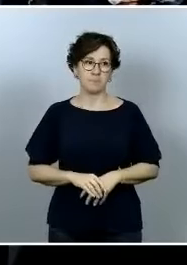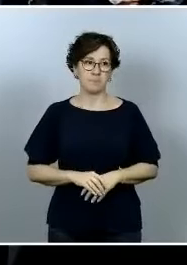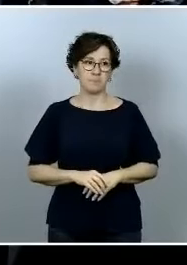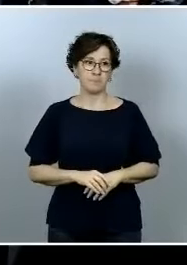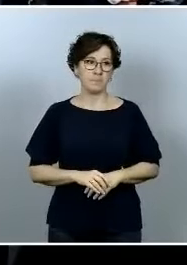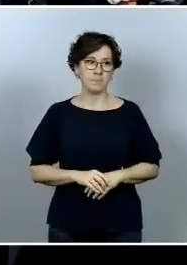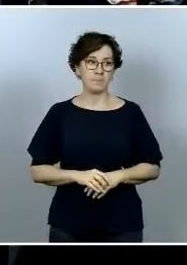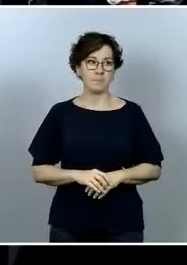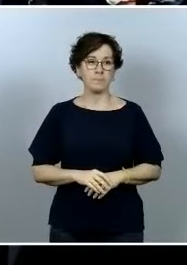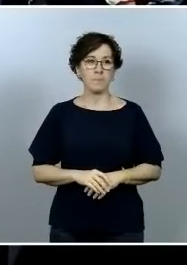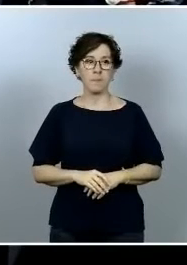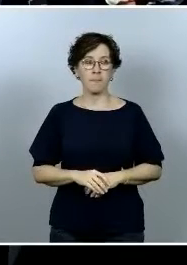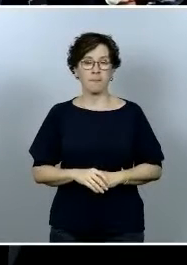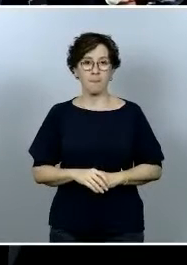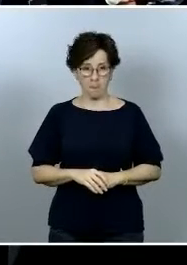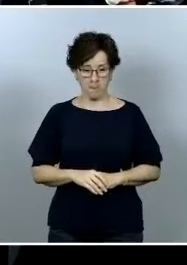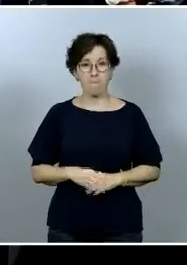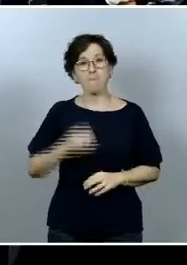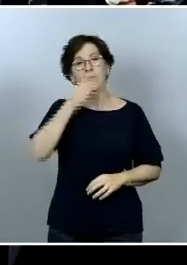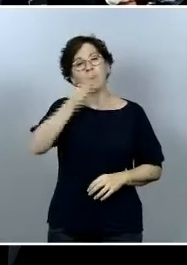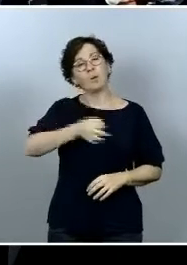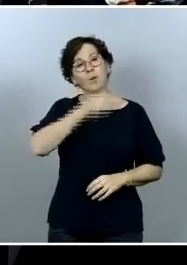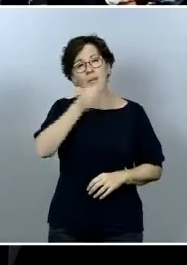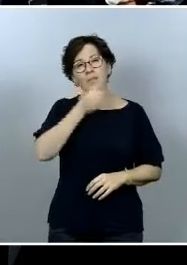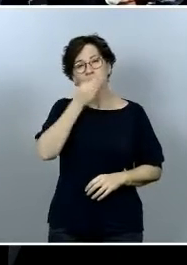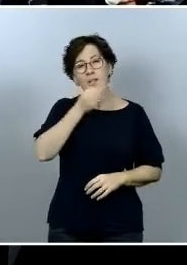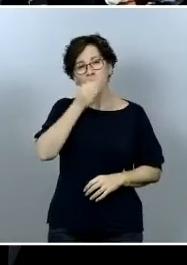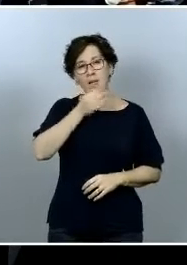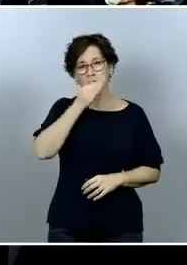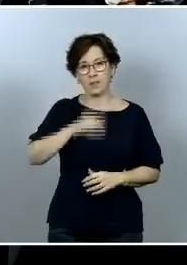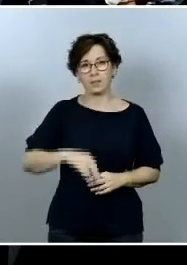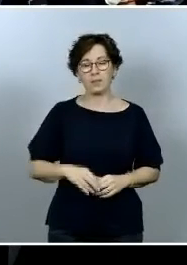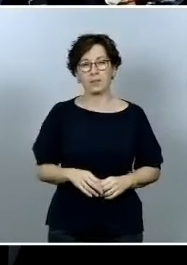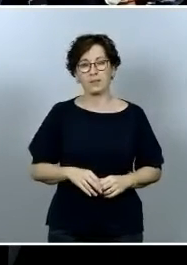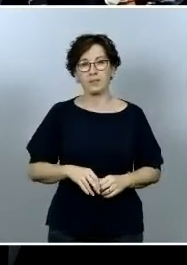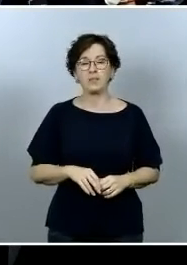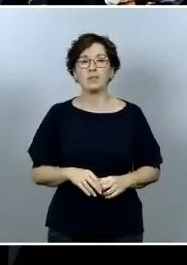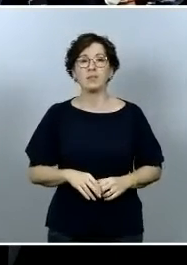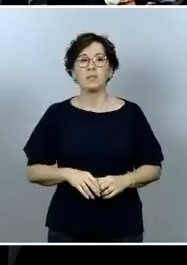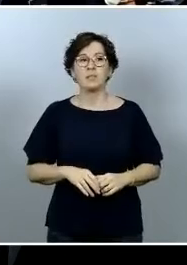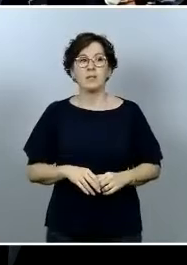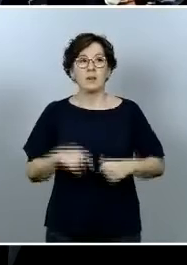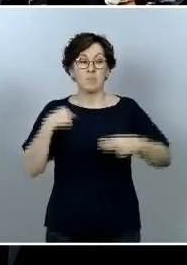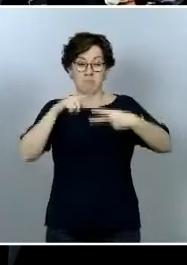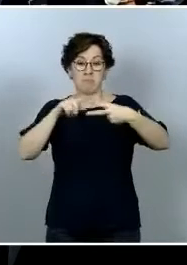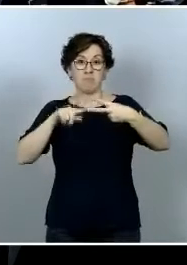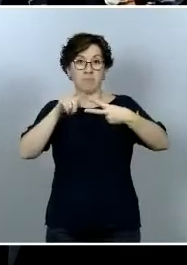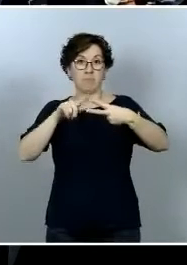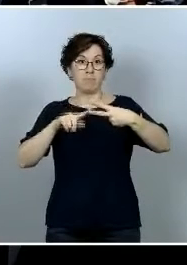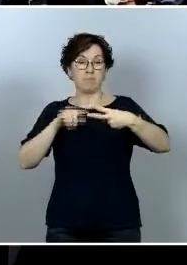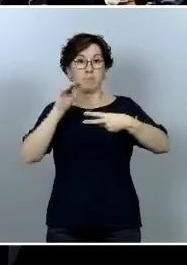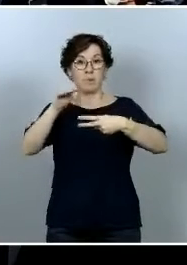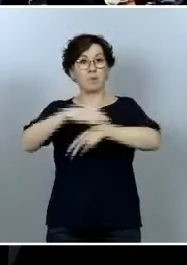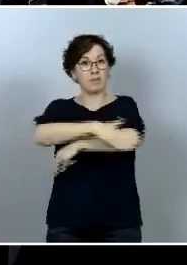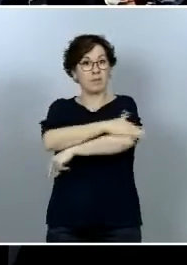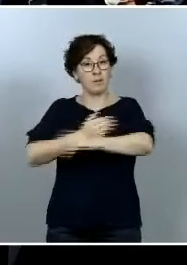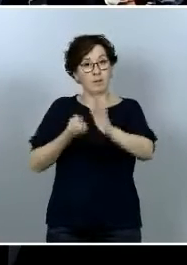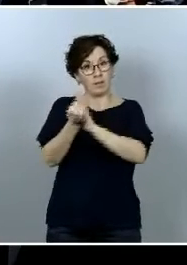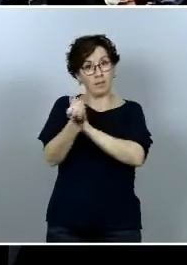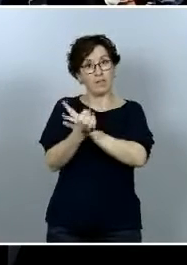Sí Buenas tardes ministros Tenía un par de preguntas para la ministra portavoz y una pregunta para